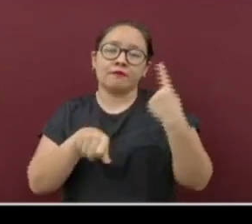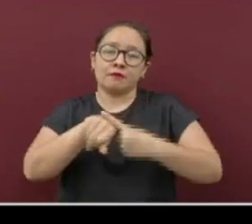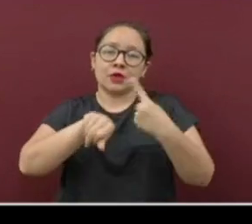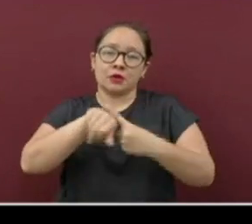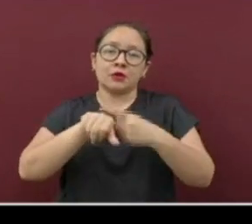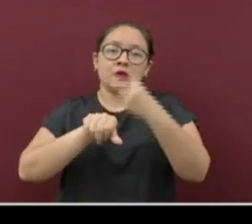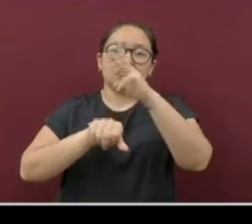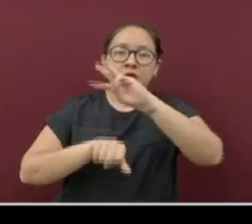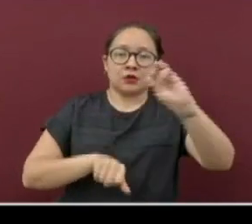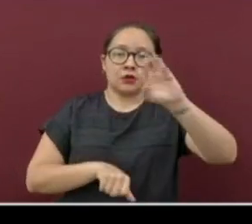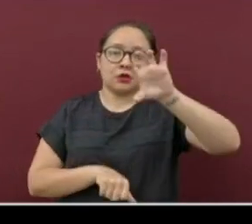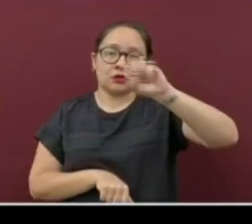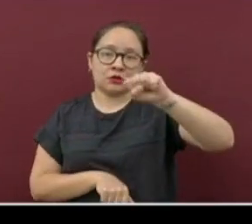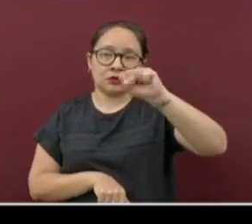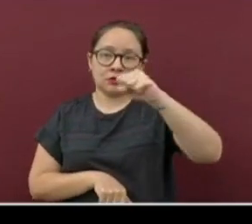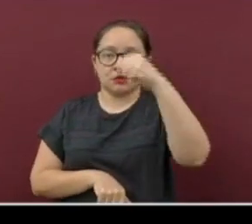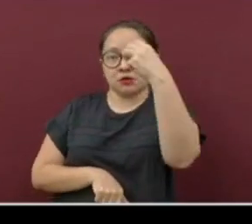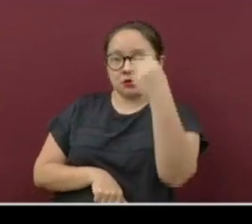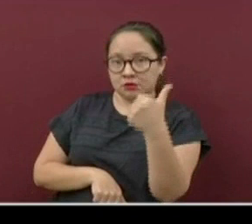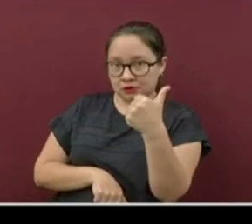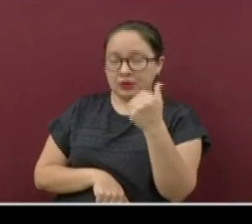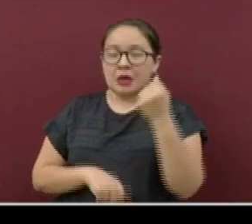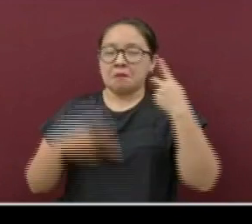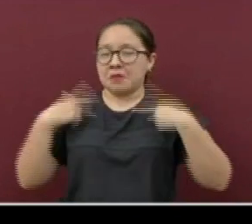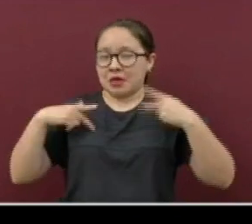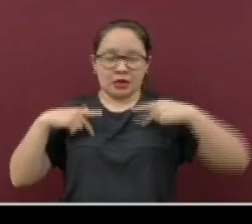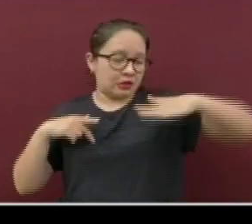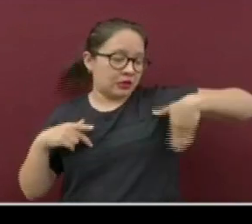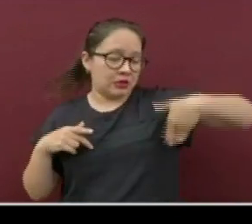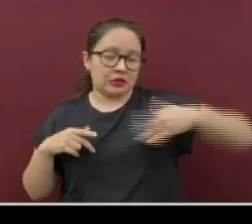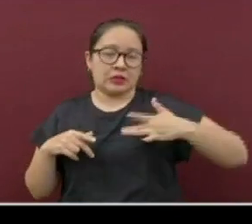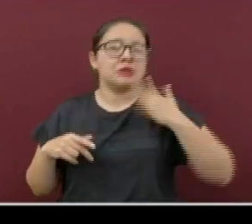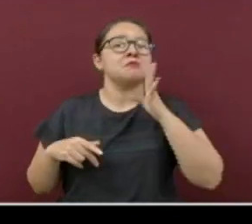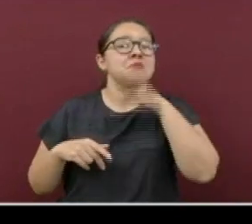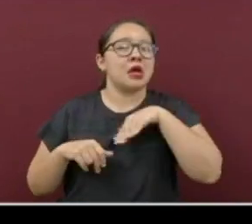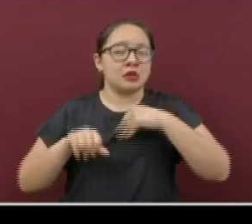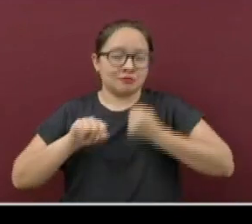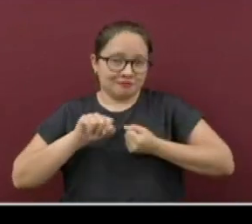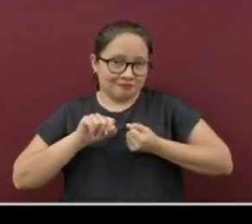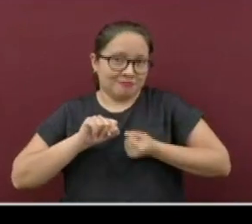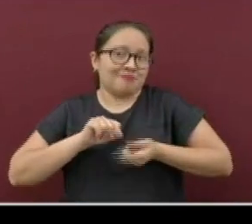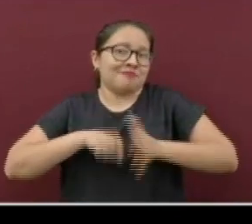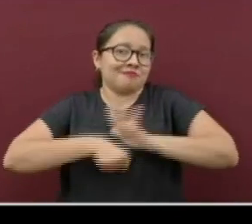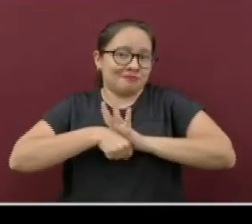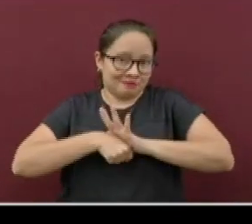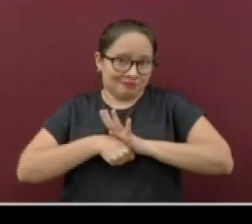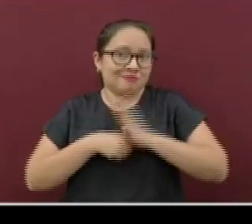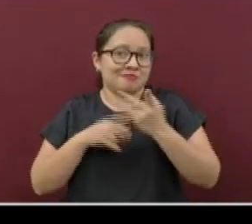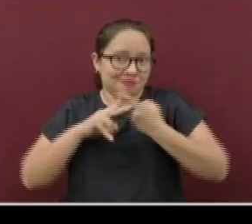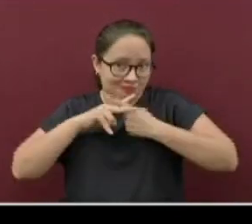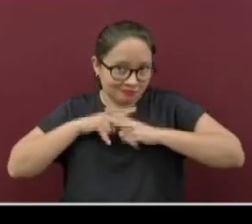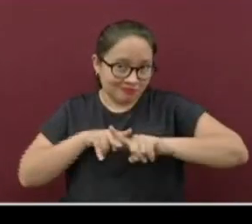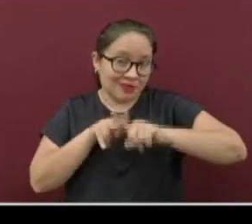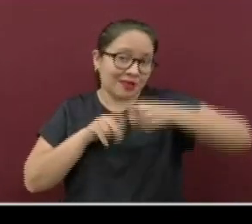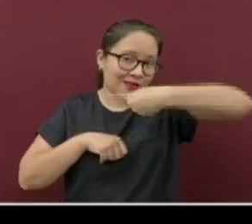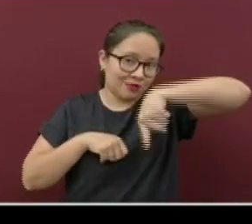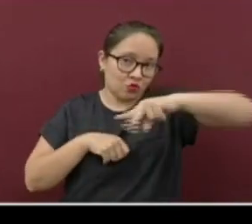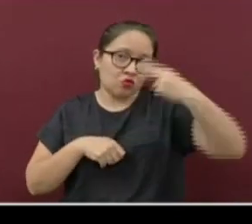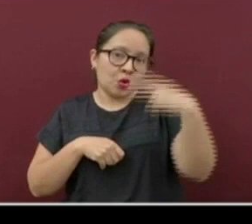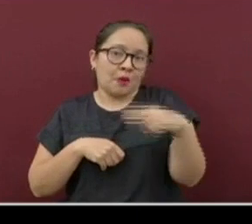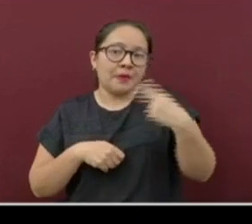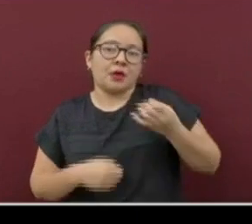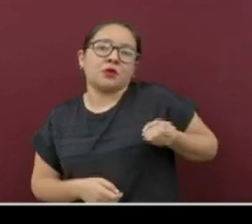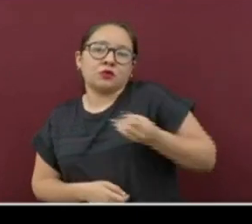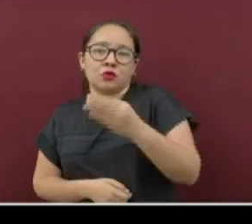366 representan a los pacientes que se infectaron recientemente y presentan síntomas. Indican que tienen activa la